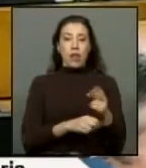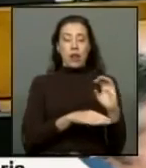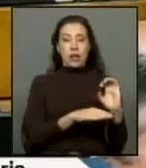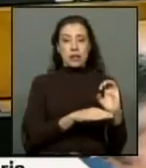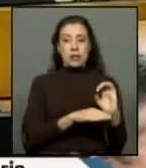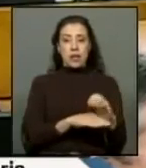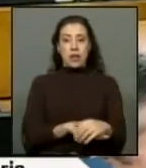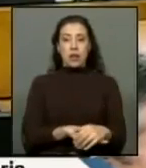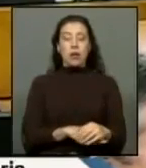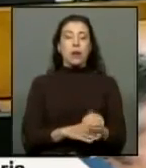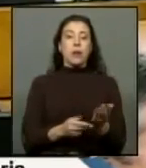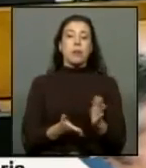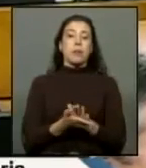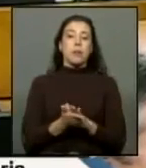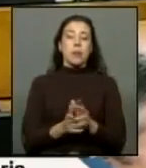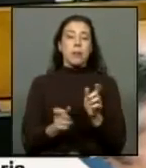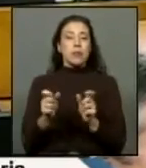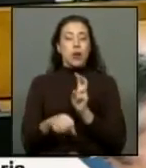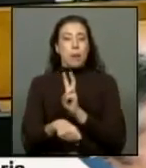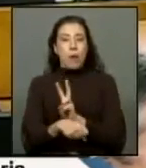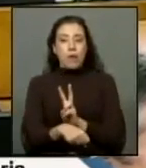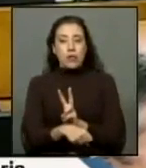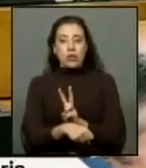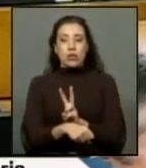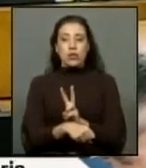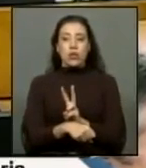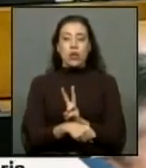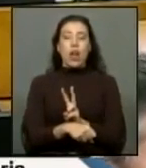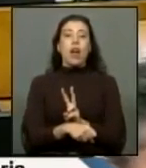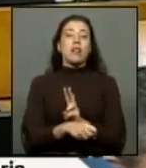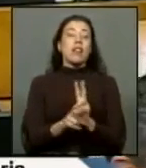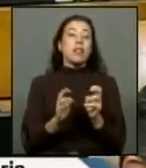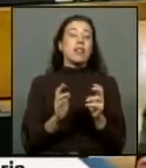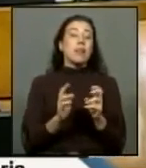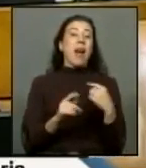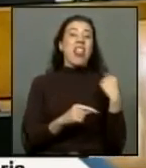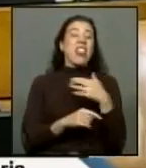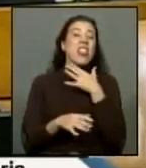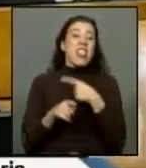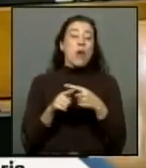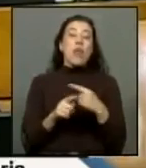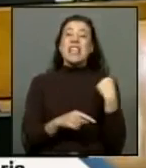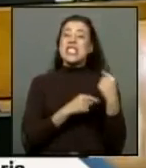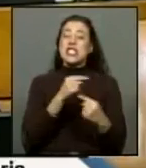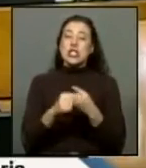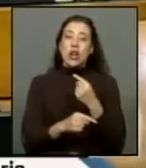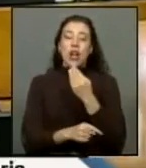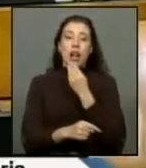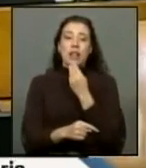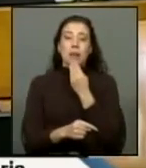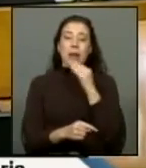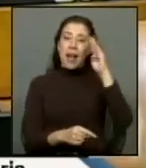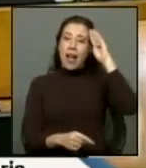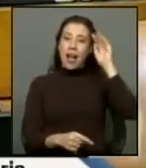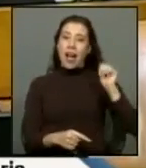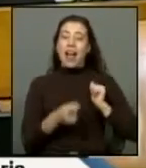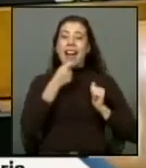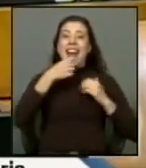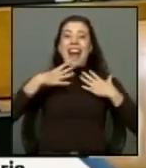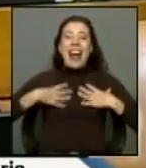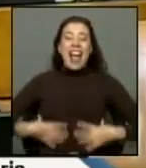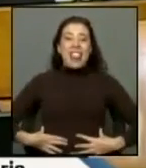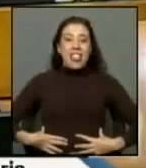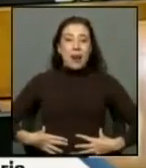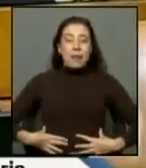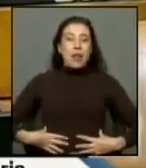como son los profesores la deuda histórica como son gendarmería muchas